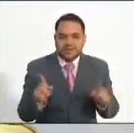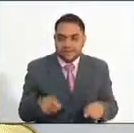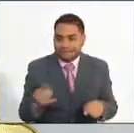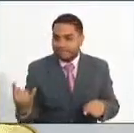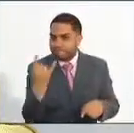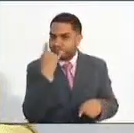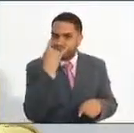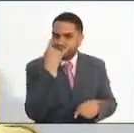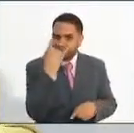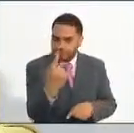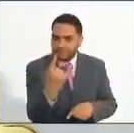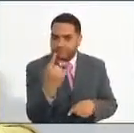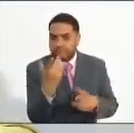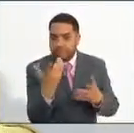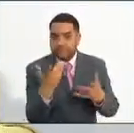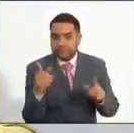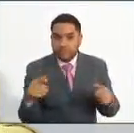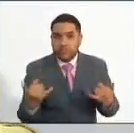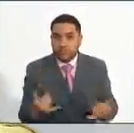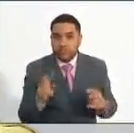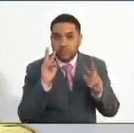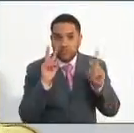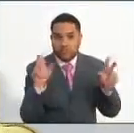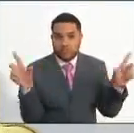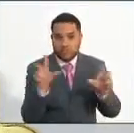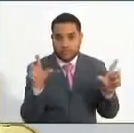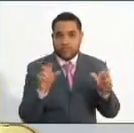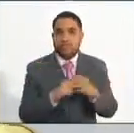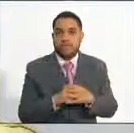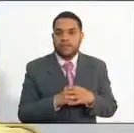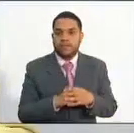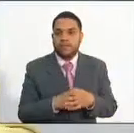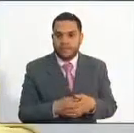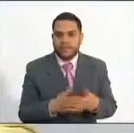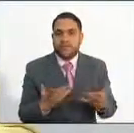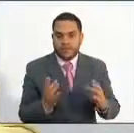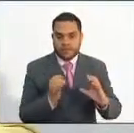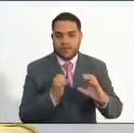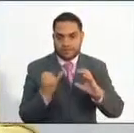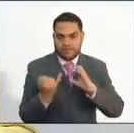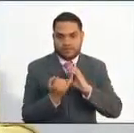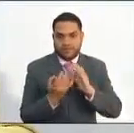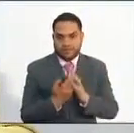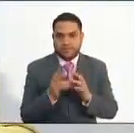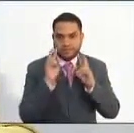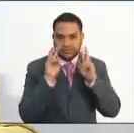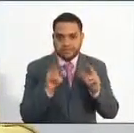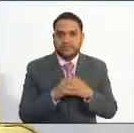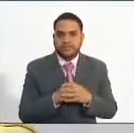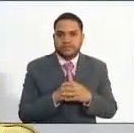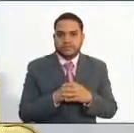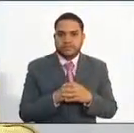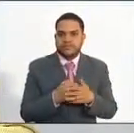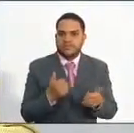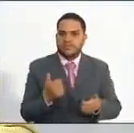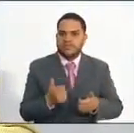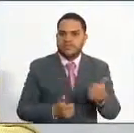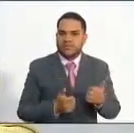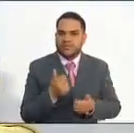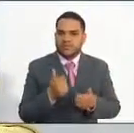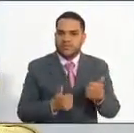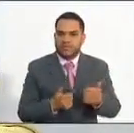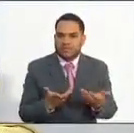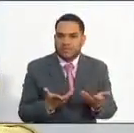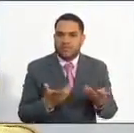interés entre quienes nos siguen a esta hora, quienes nos están viendo a través de canal institucional. El tema de las convocatorias